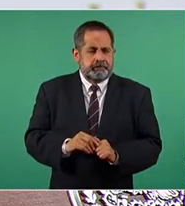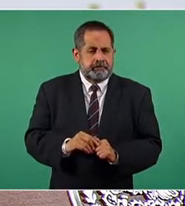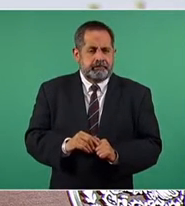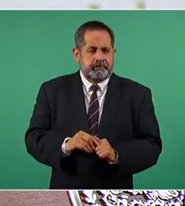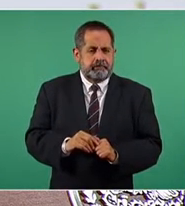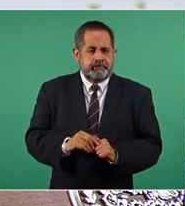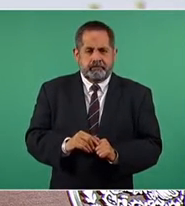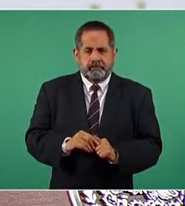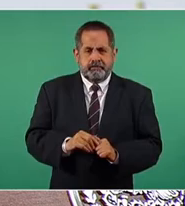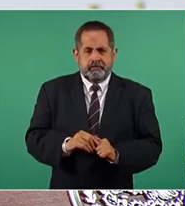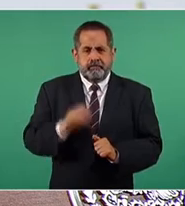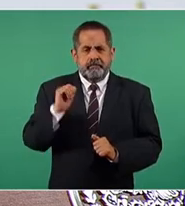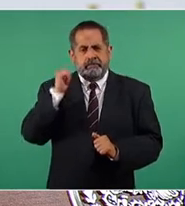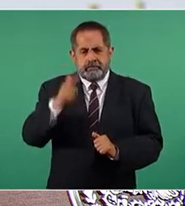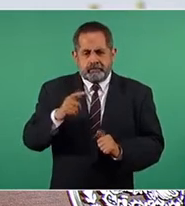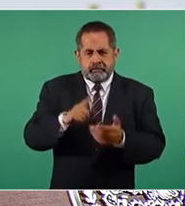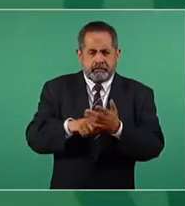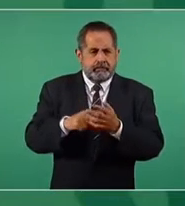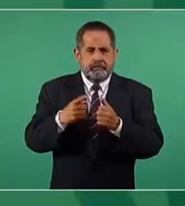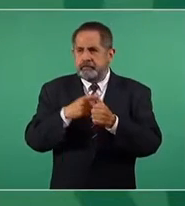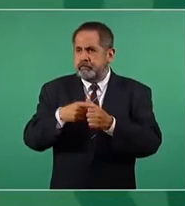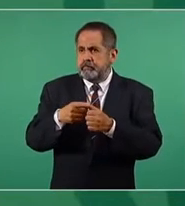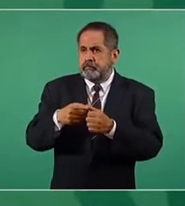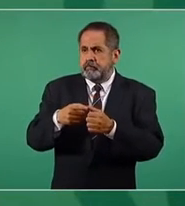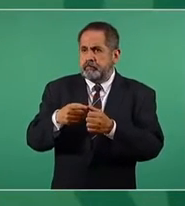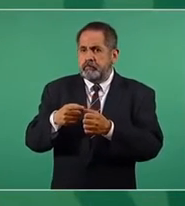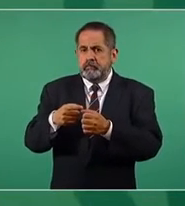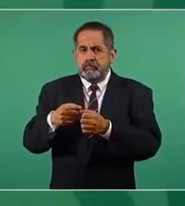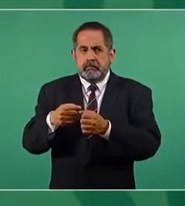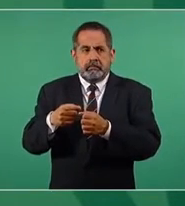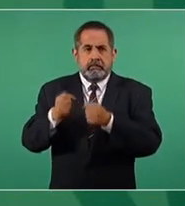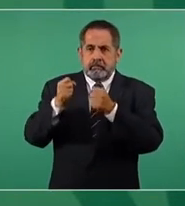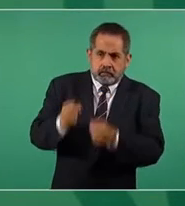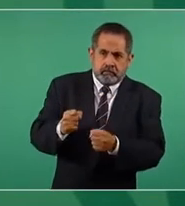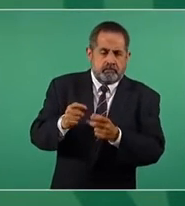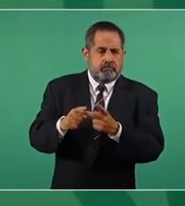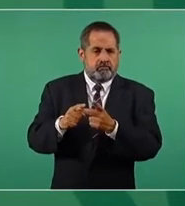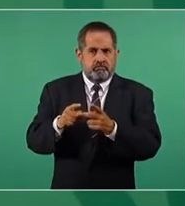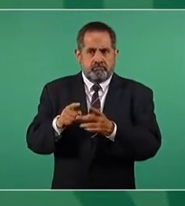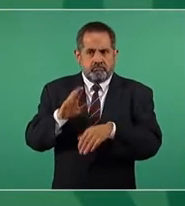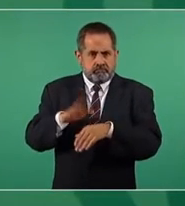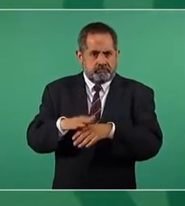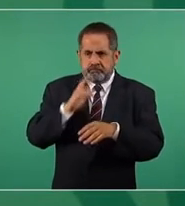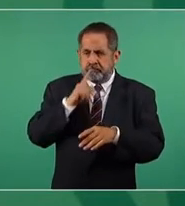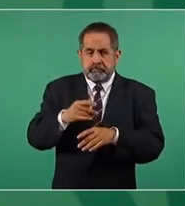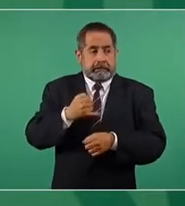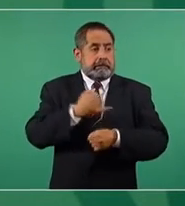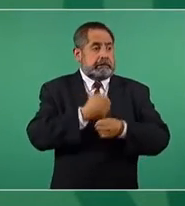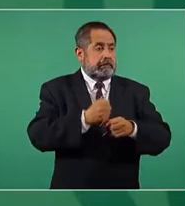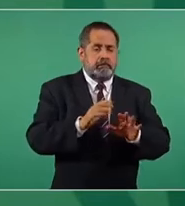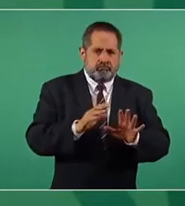de inseguridad, darle toda la garantía a la gente, de que